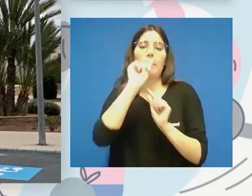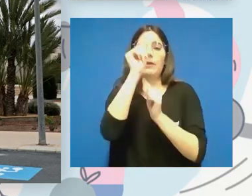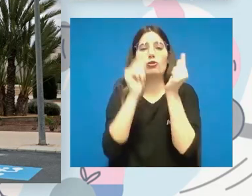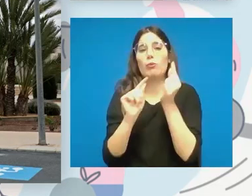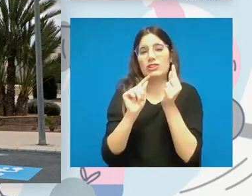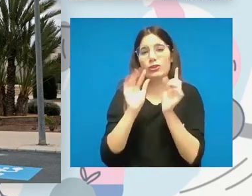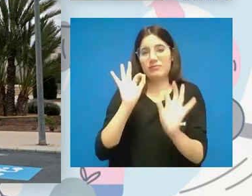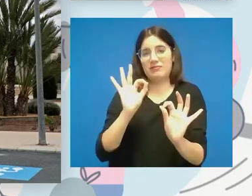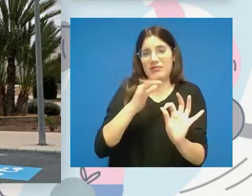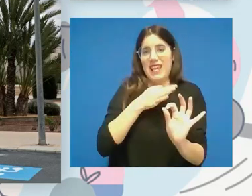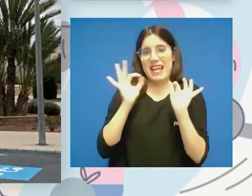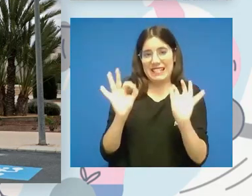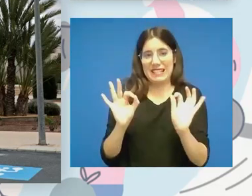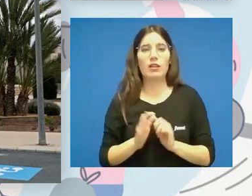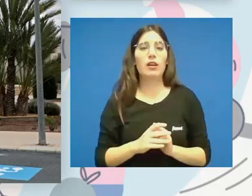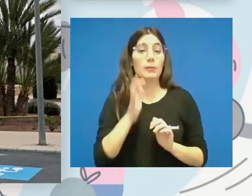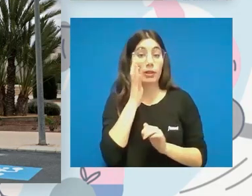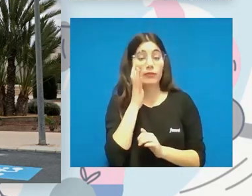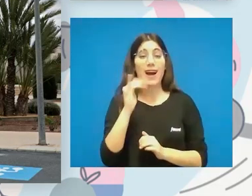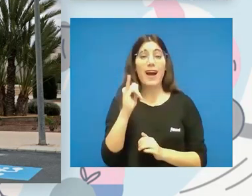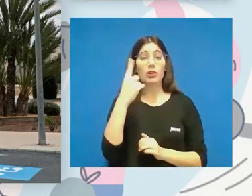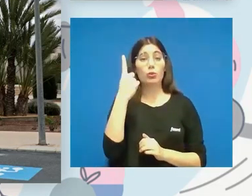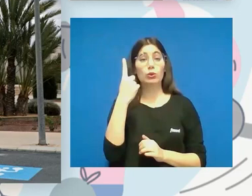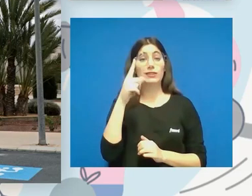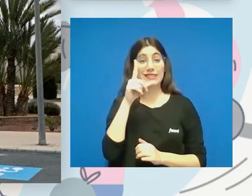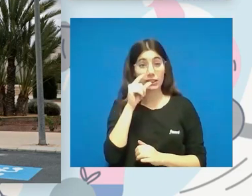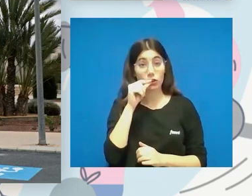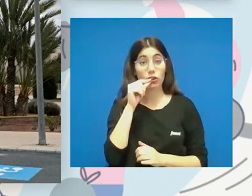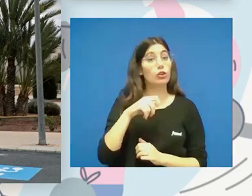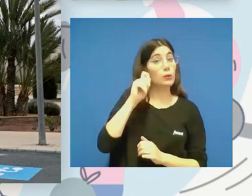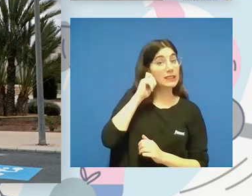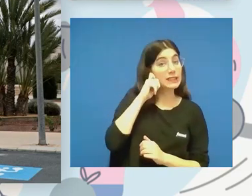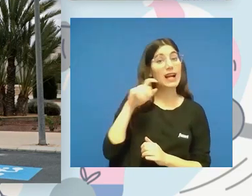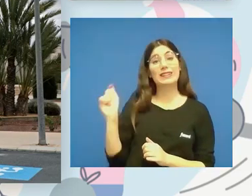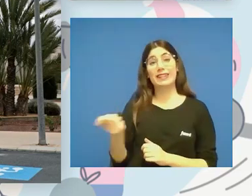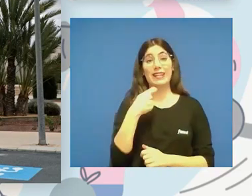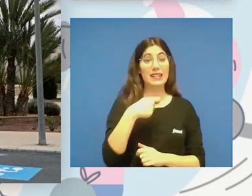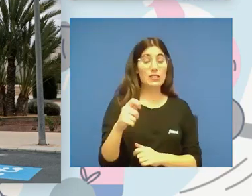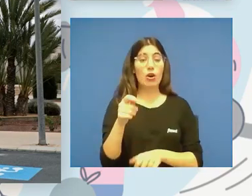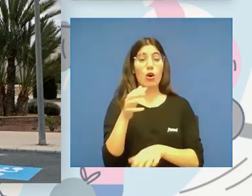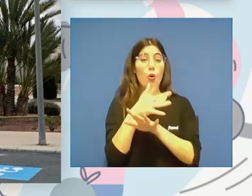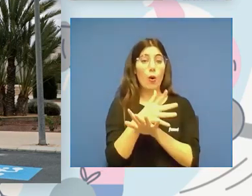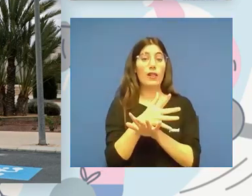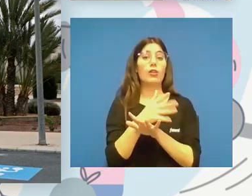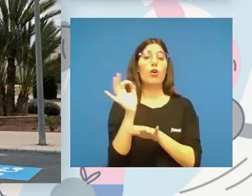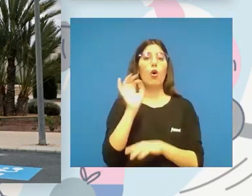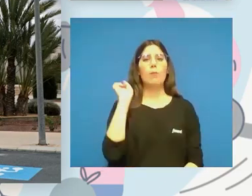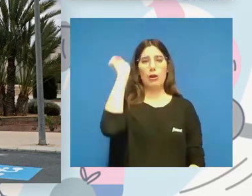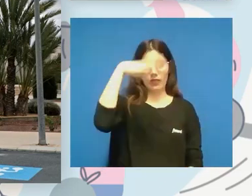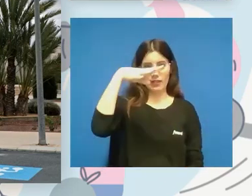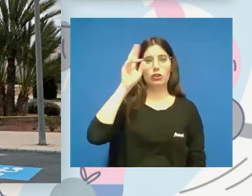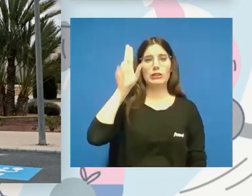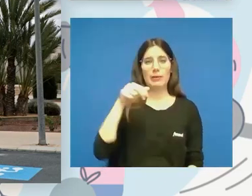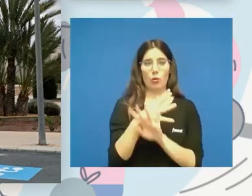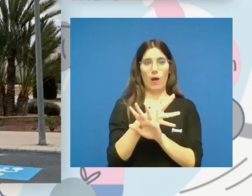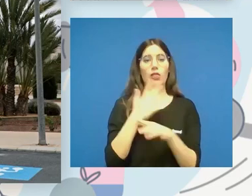llega. Pero, bueno, tenemos un chico y una chica jugando al tenis o el icono de jugando a baloncesto. Y eso, pues